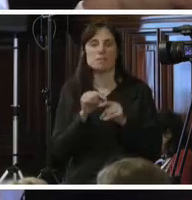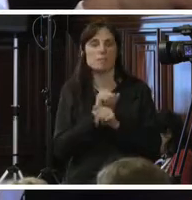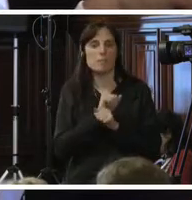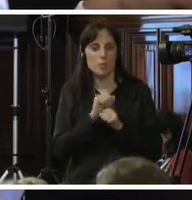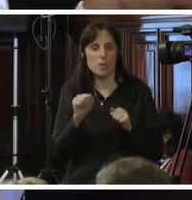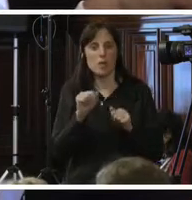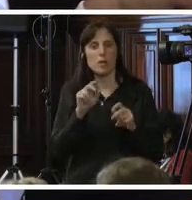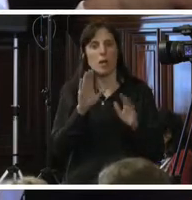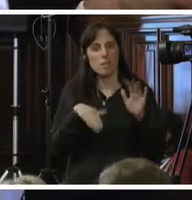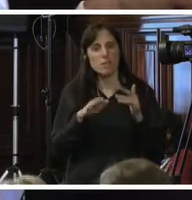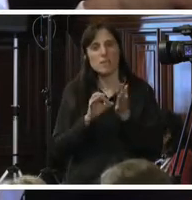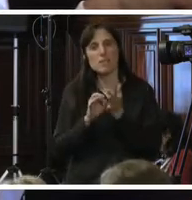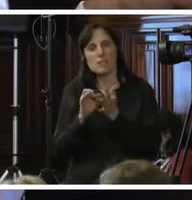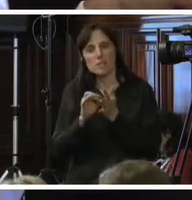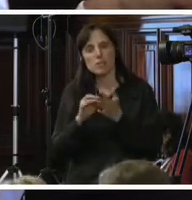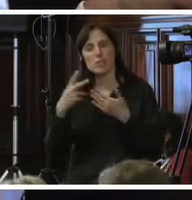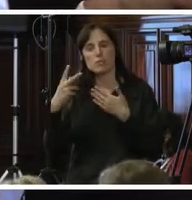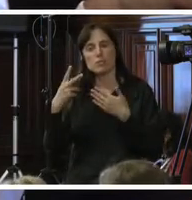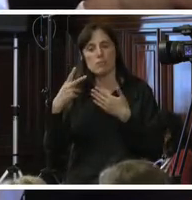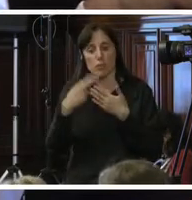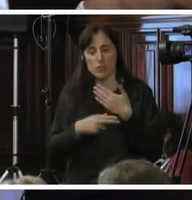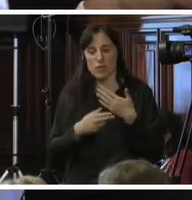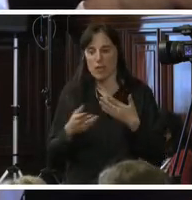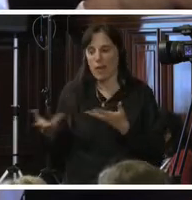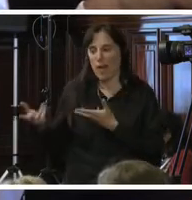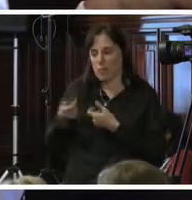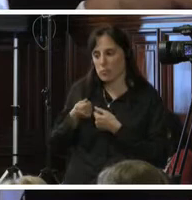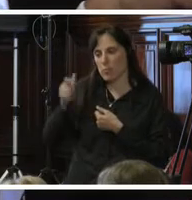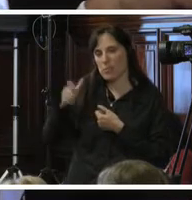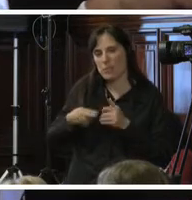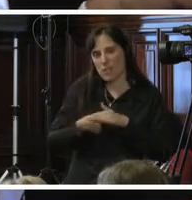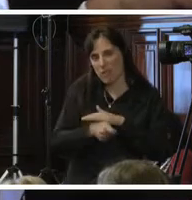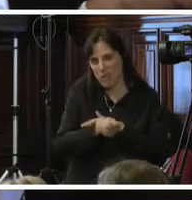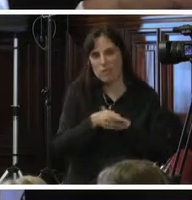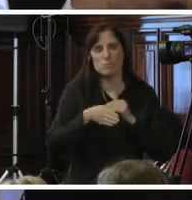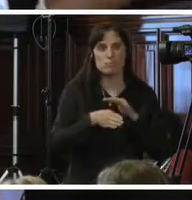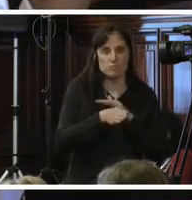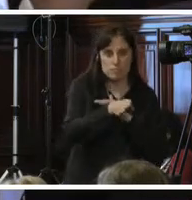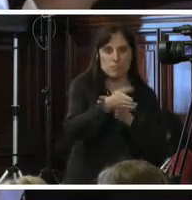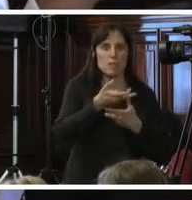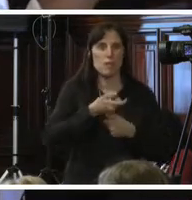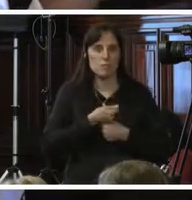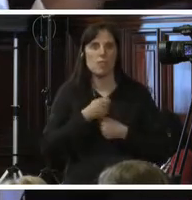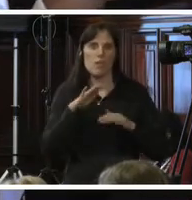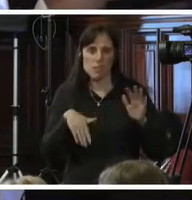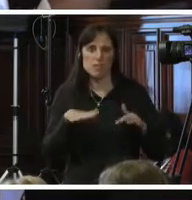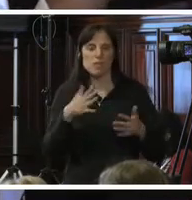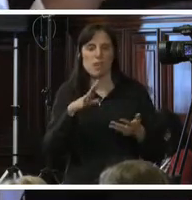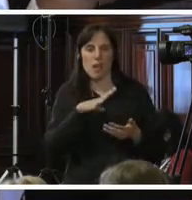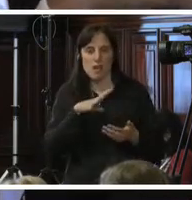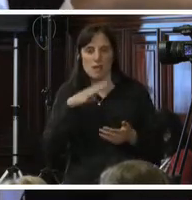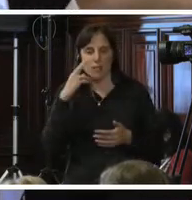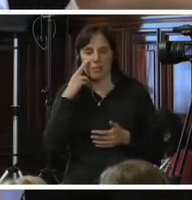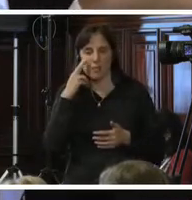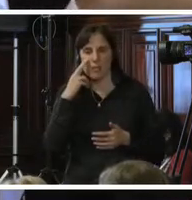traficantes para cruzar fronteras, configurándose así tráfico ilícito de migrantes. Y es en este escenario en el cual se da lugar a que los migrantes,